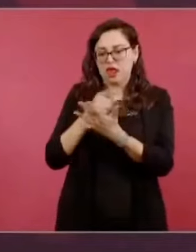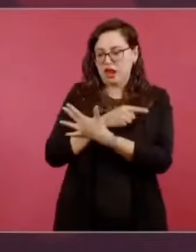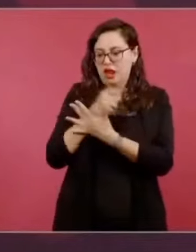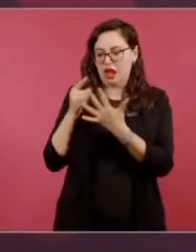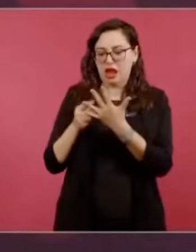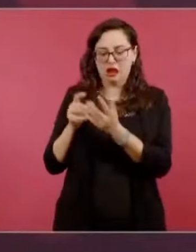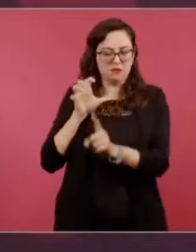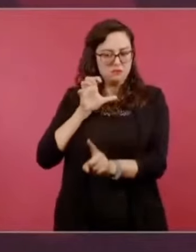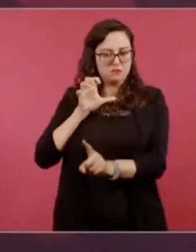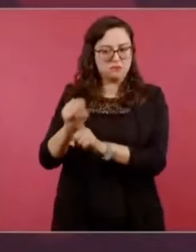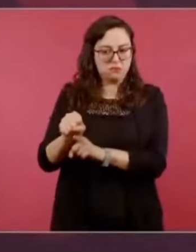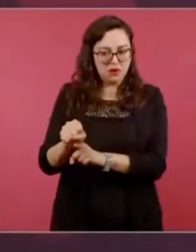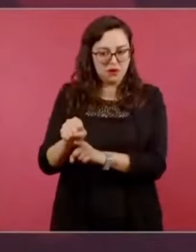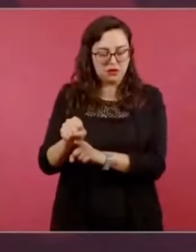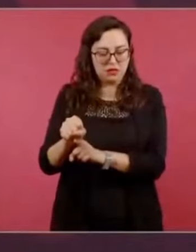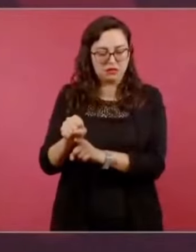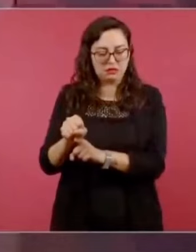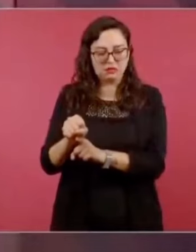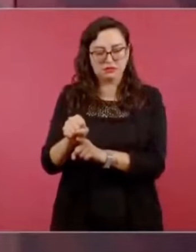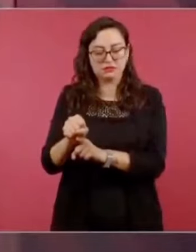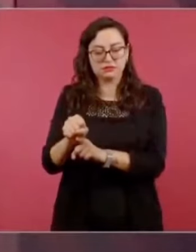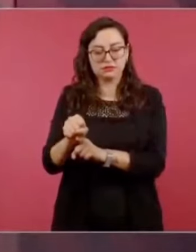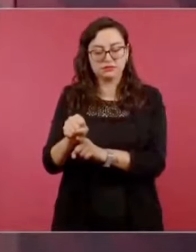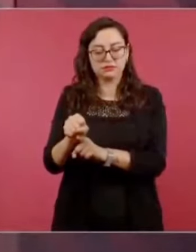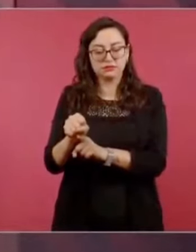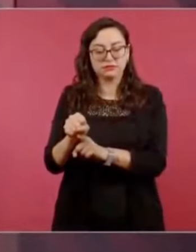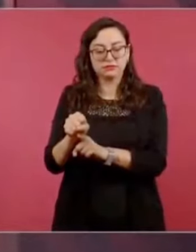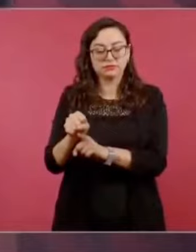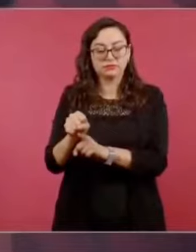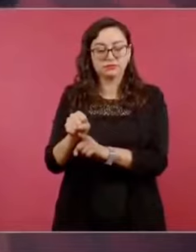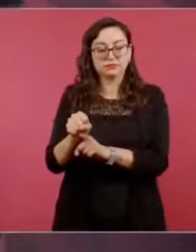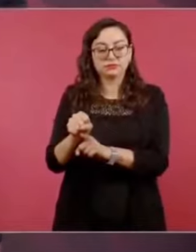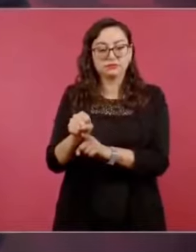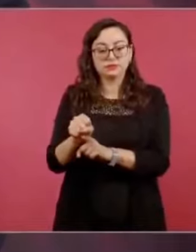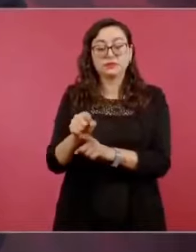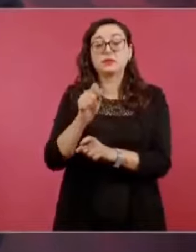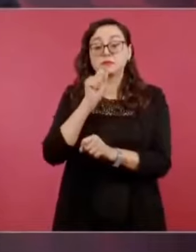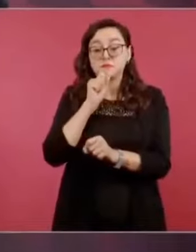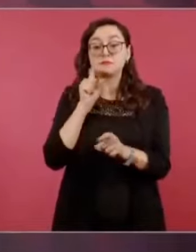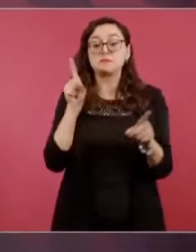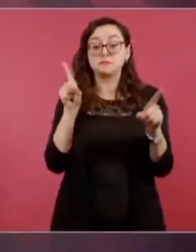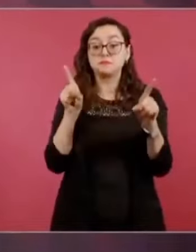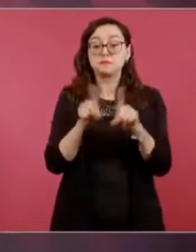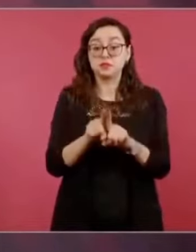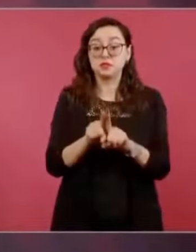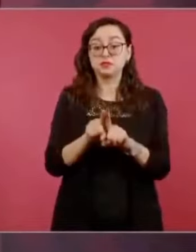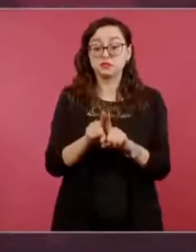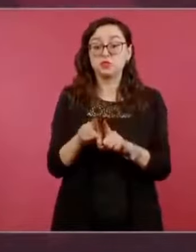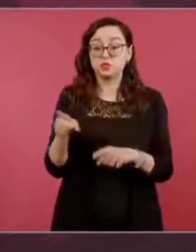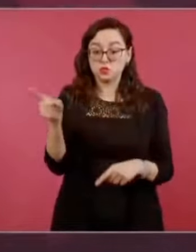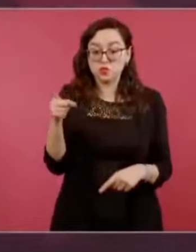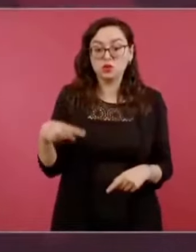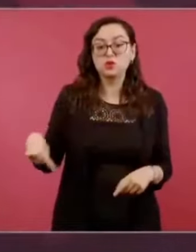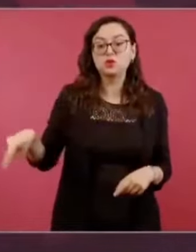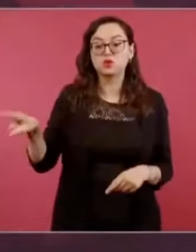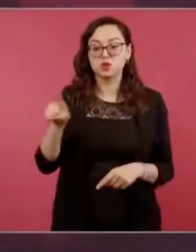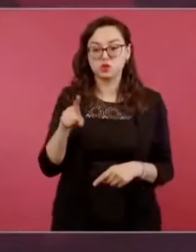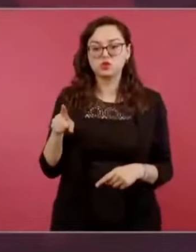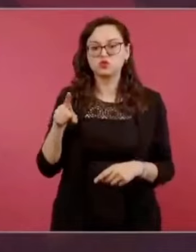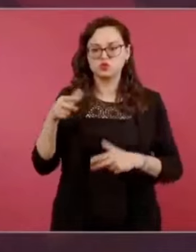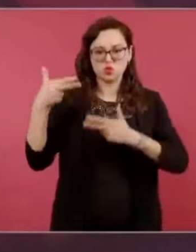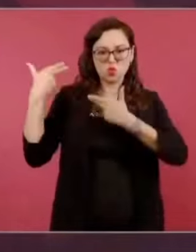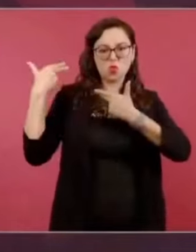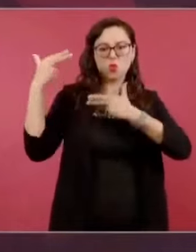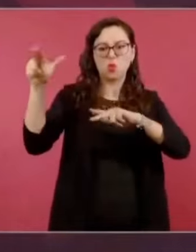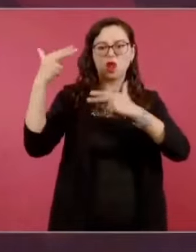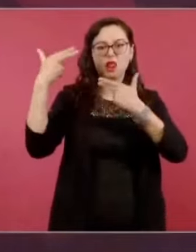fundamentales. Incluso se pudo ejercer con plena libertad el derecho de huelga.